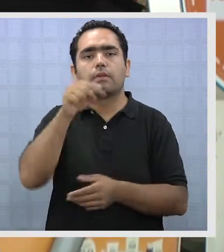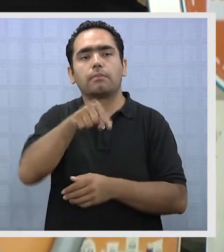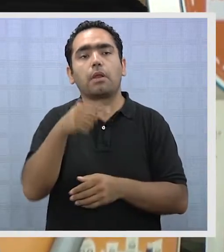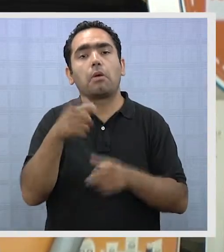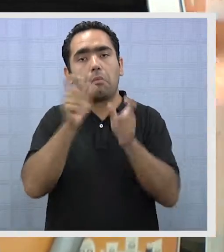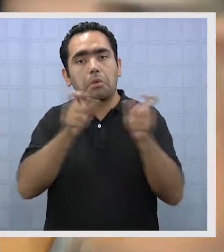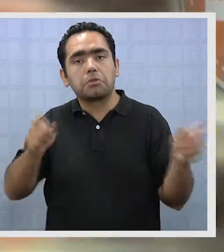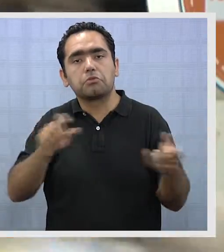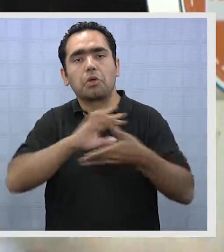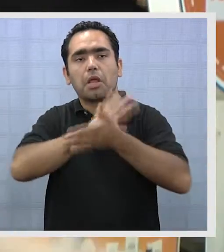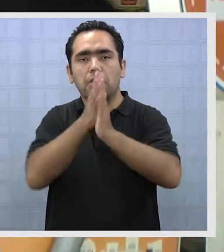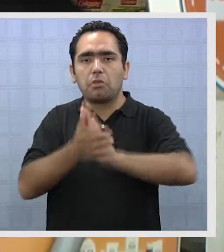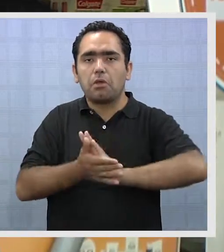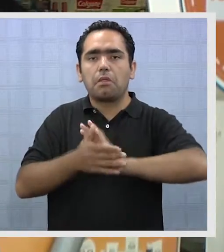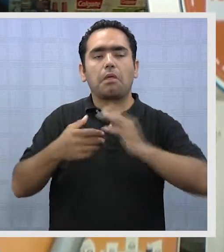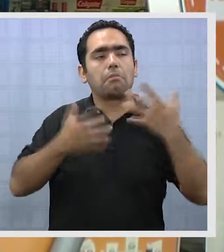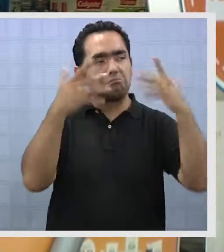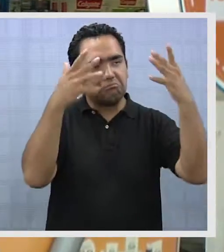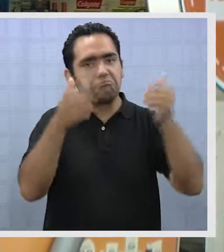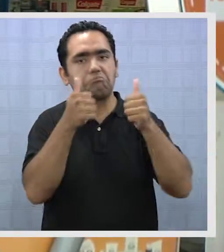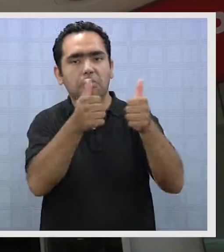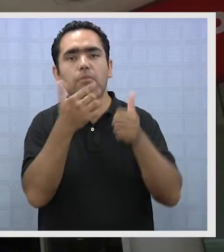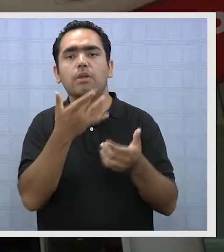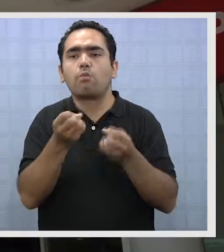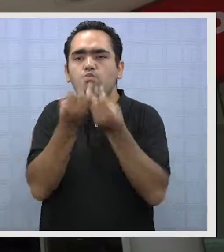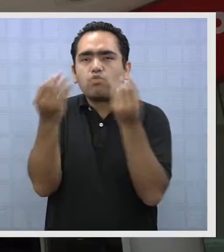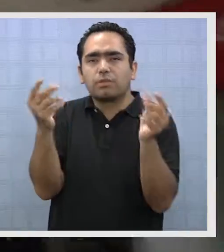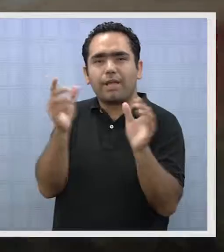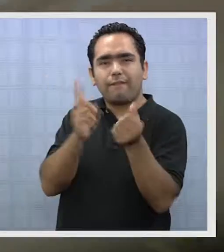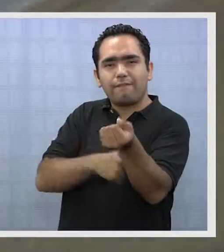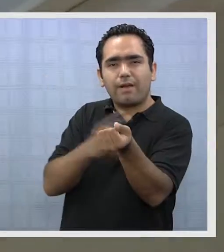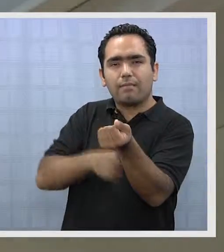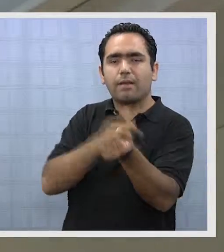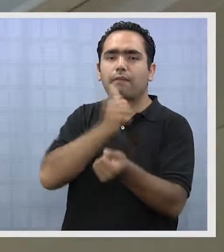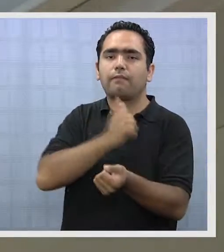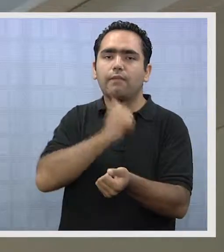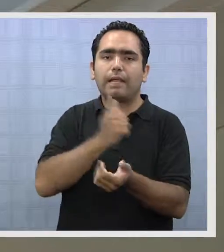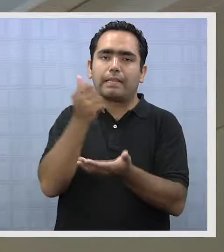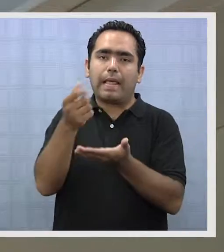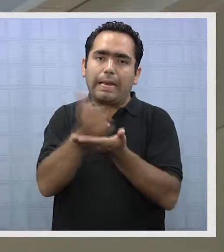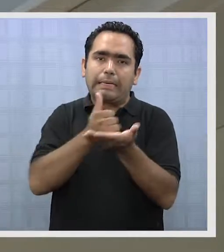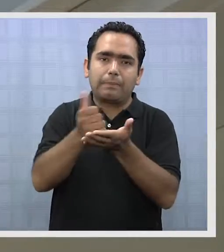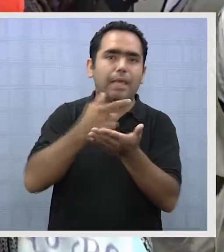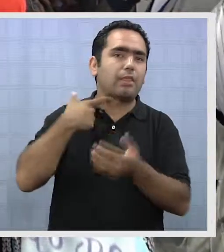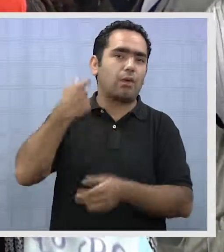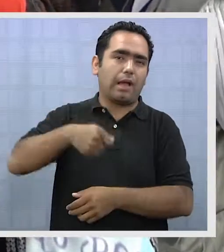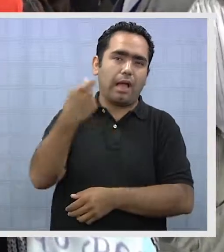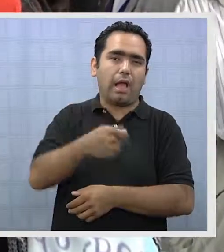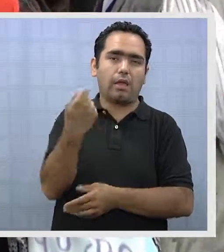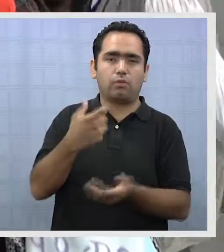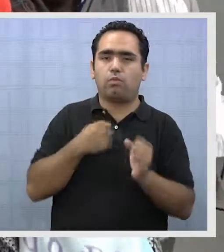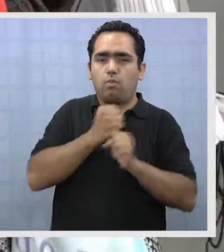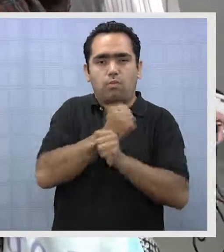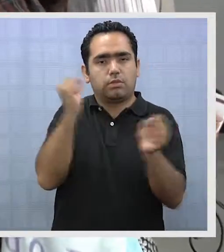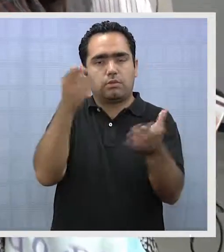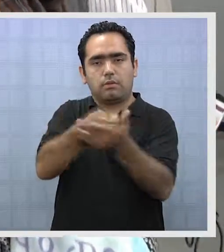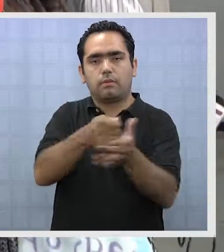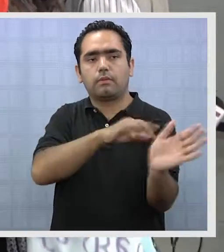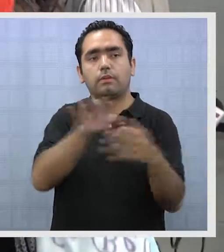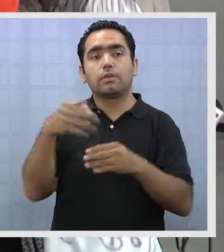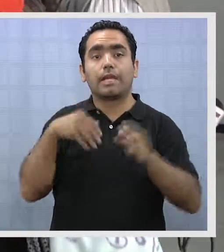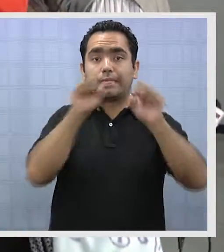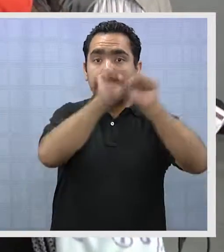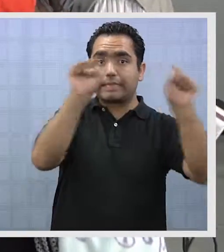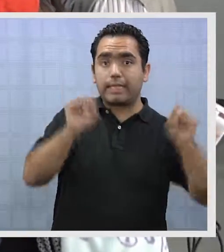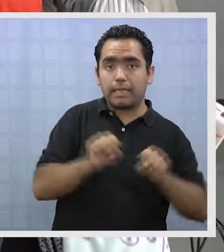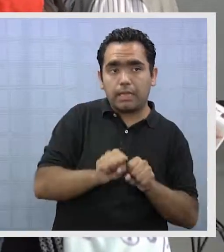normativa, ya desde la ciudadanía alaban la reforma porque son muchas las familias que no pueden comprar medicamentos para enfermedades crónicas. Es